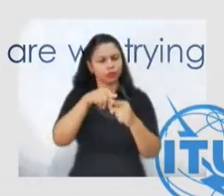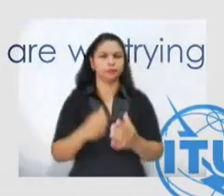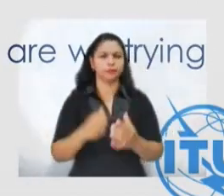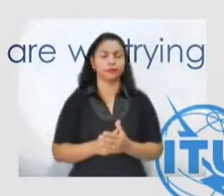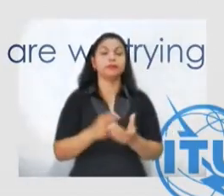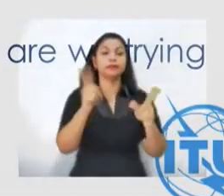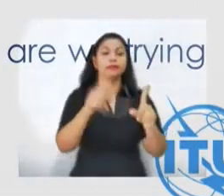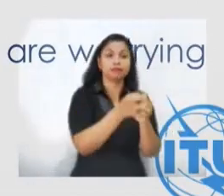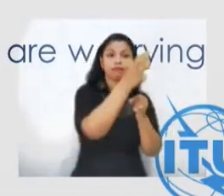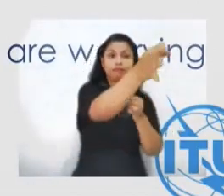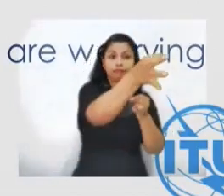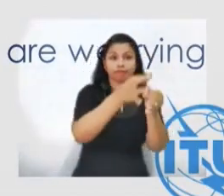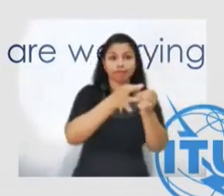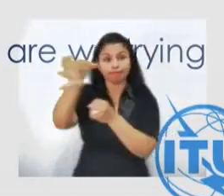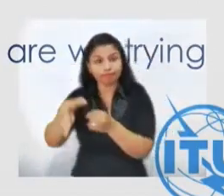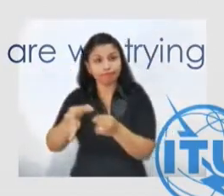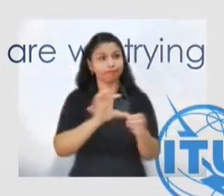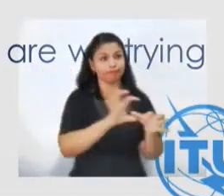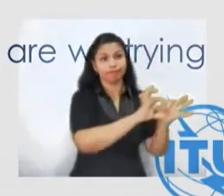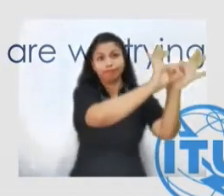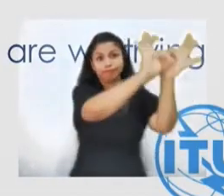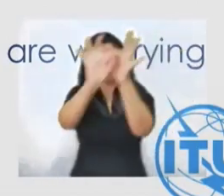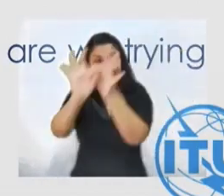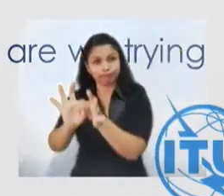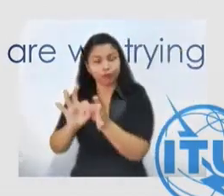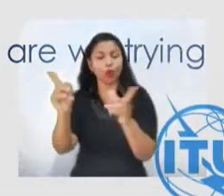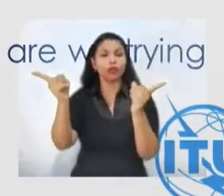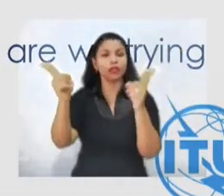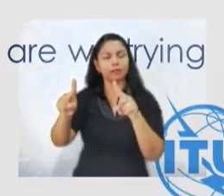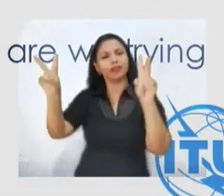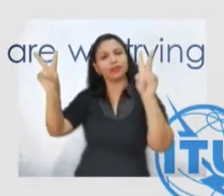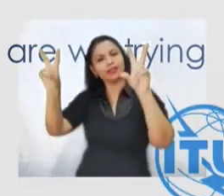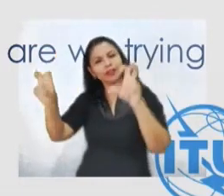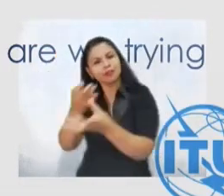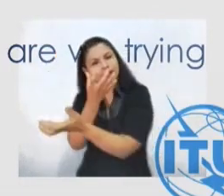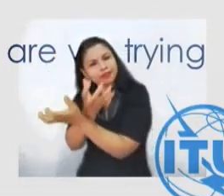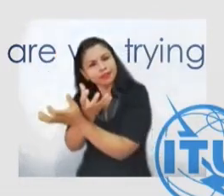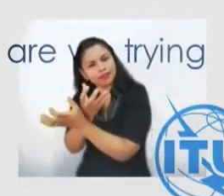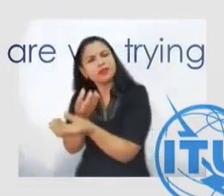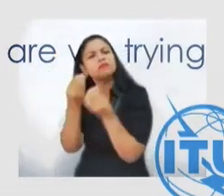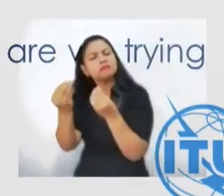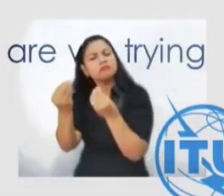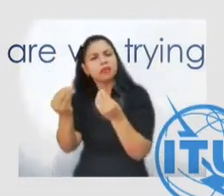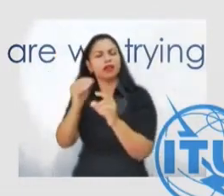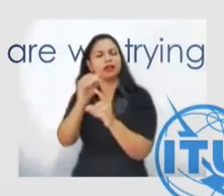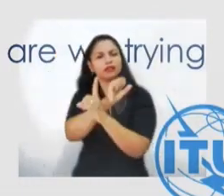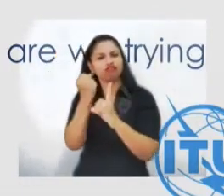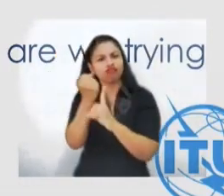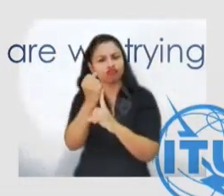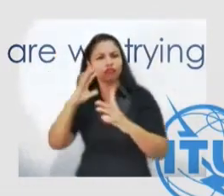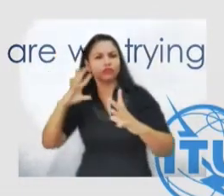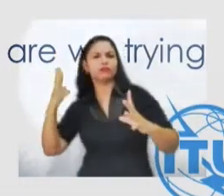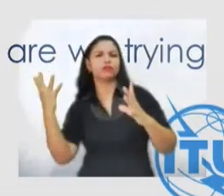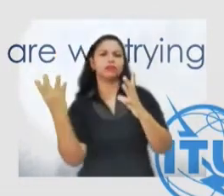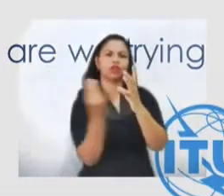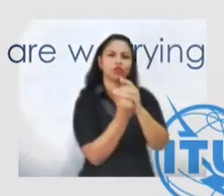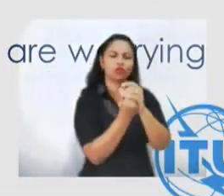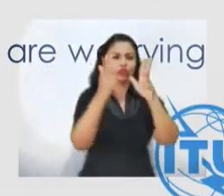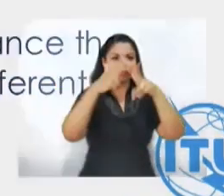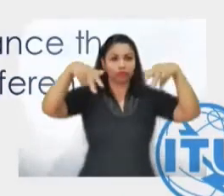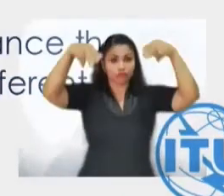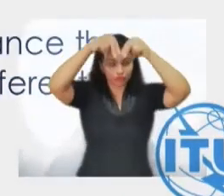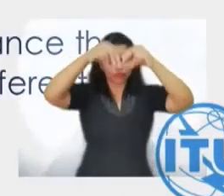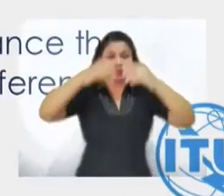o habilitar los servicios científicos para crear una sociedad más inclusiva y sostenible. En siguiente